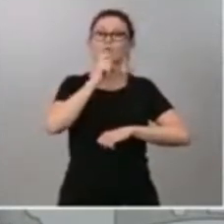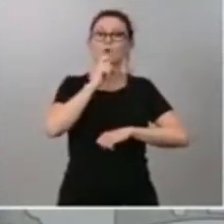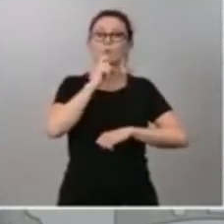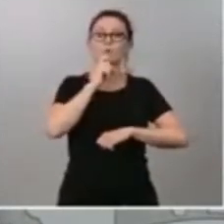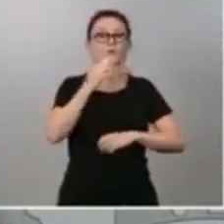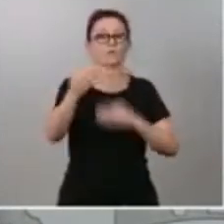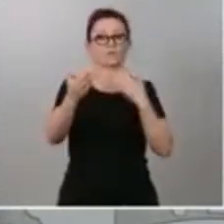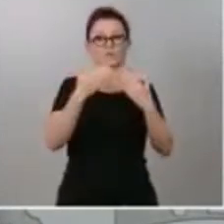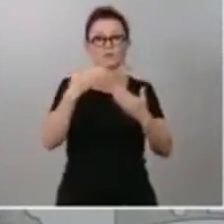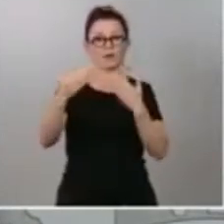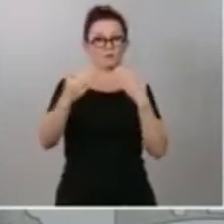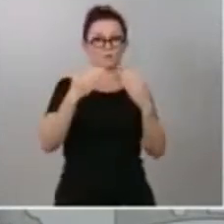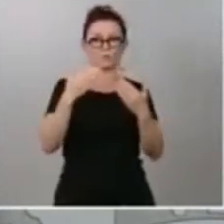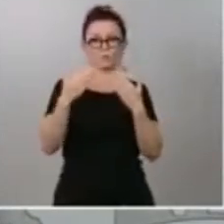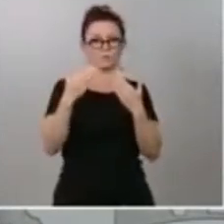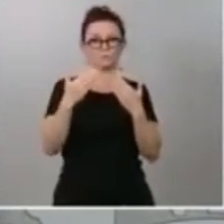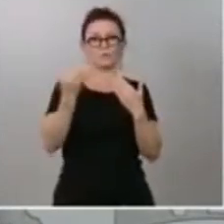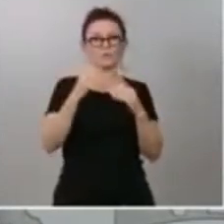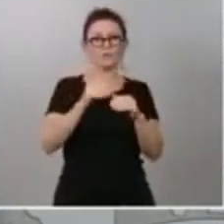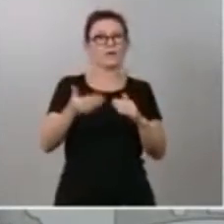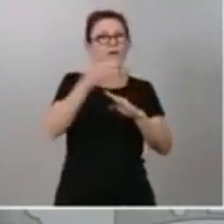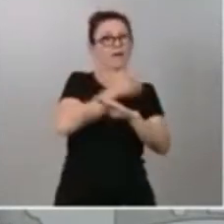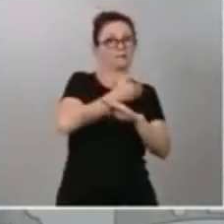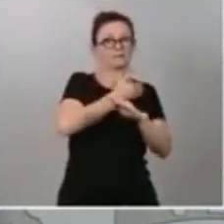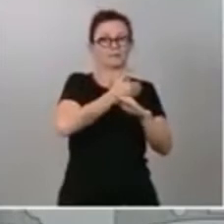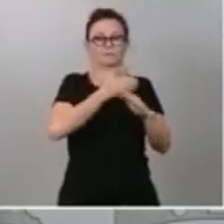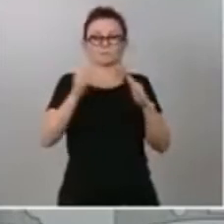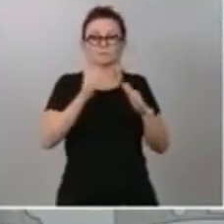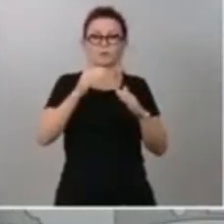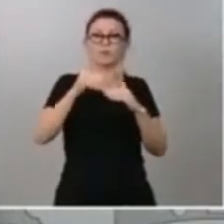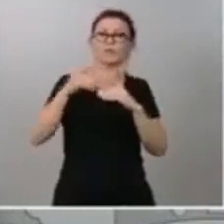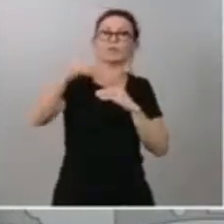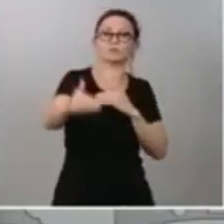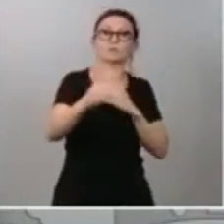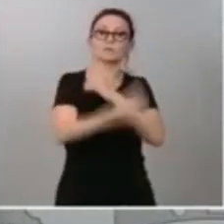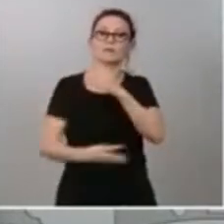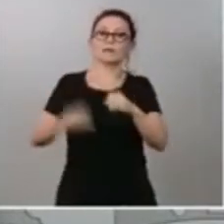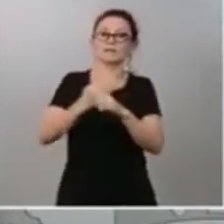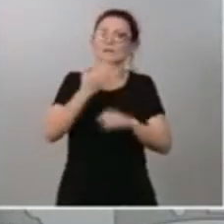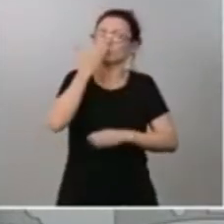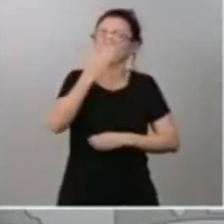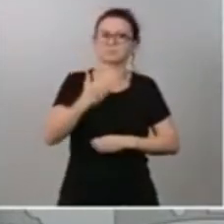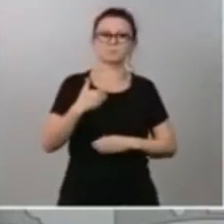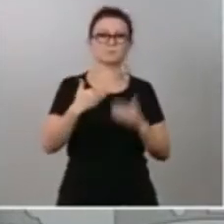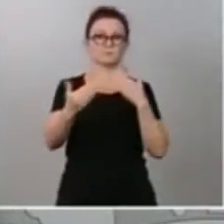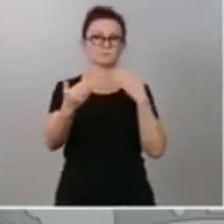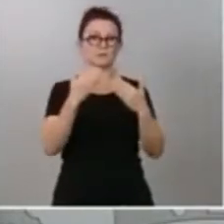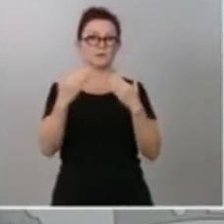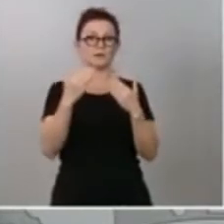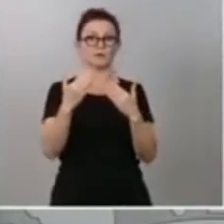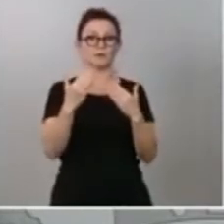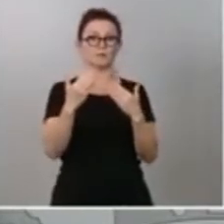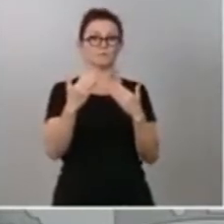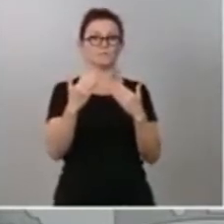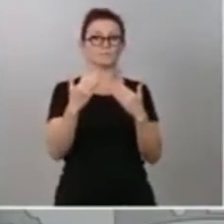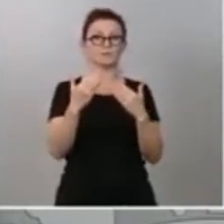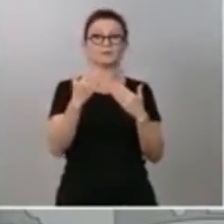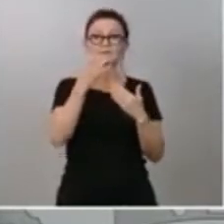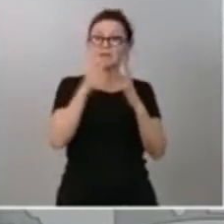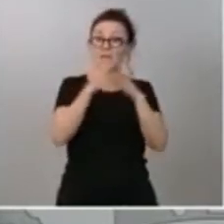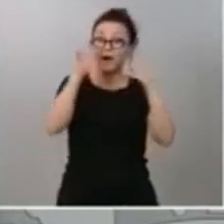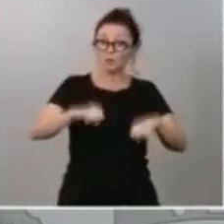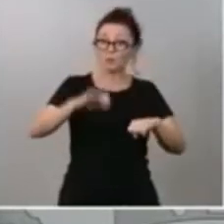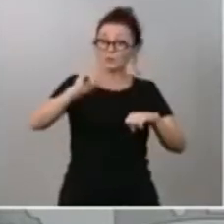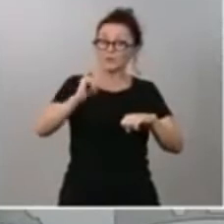pandemia, aún con mayor ahínco la legislatura del diálogo. Porque si los logros existen, es gracias a la predisposición sincera